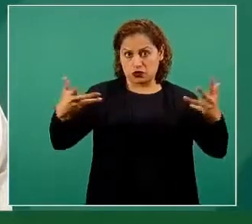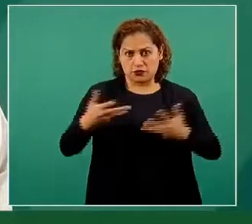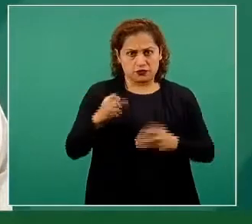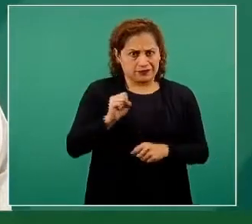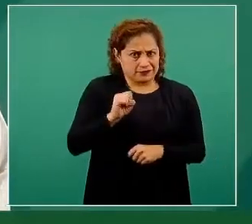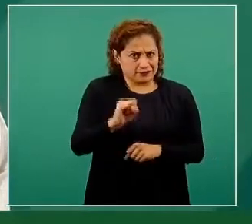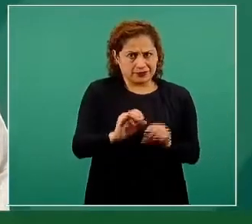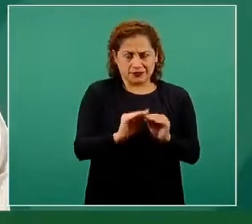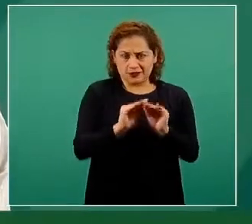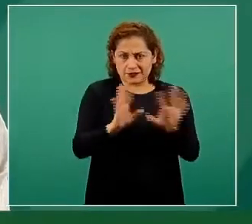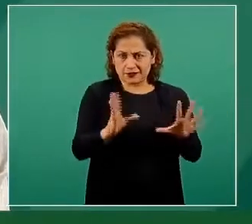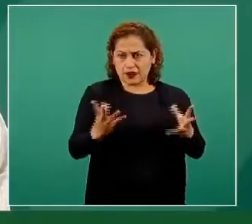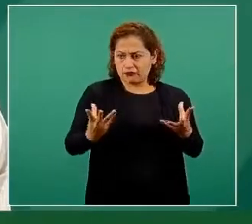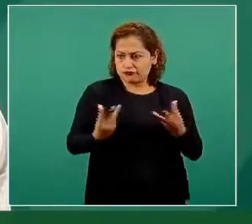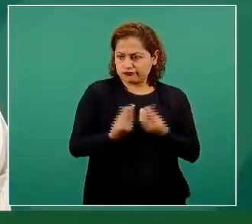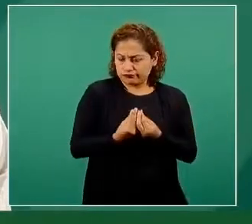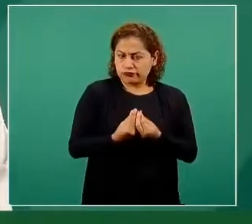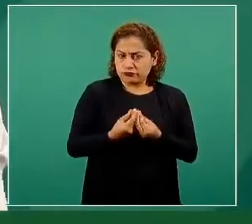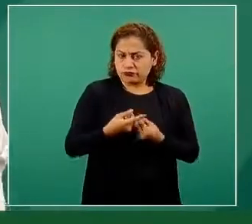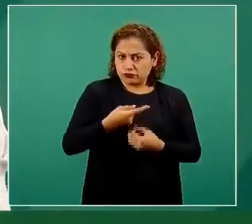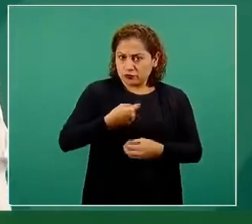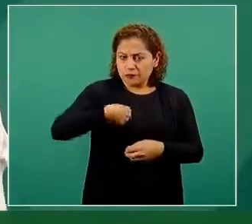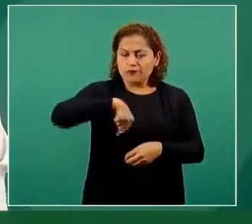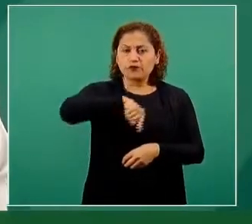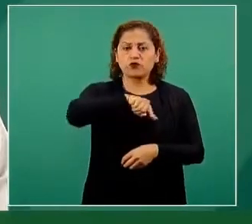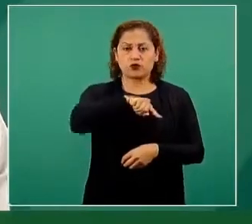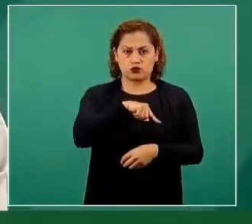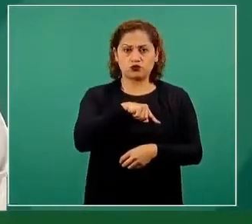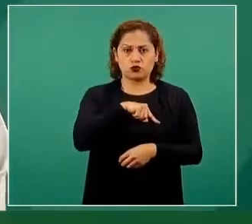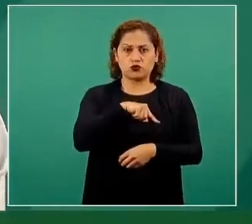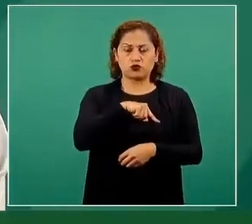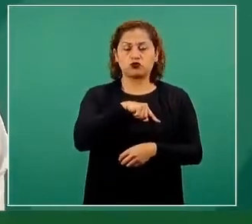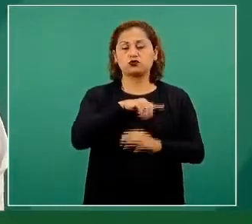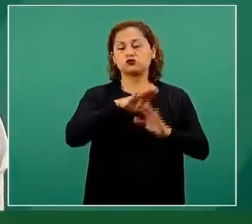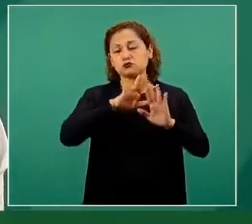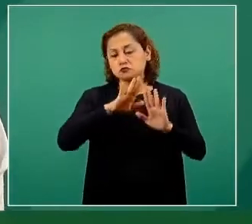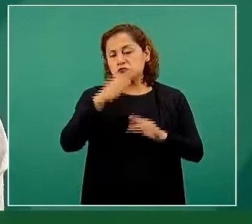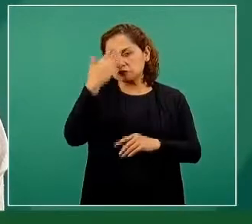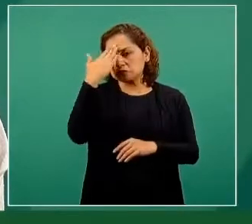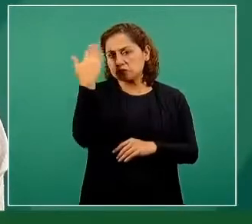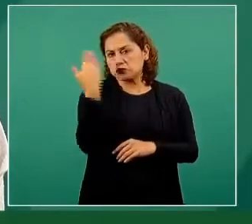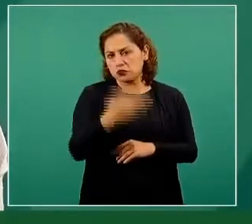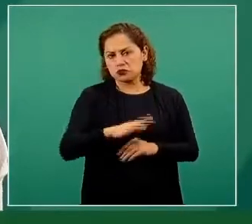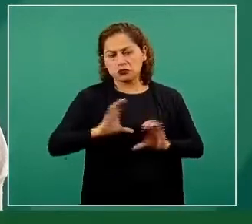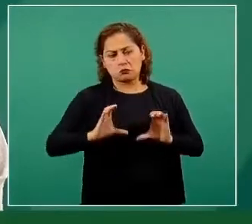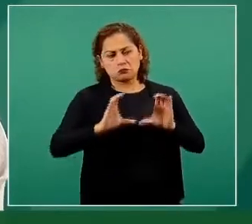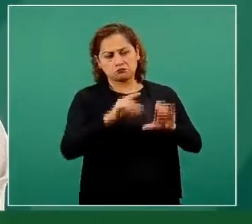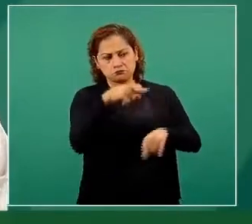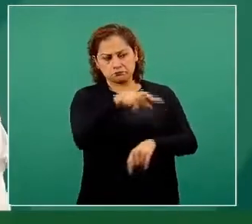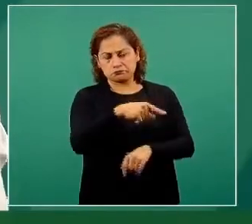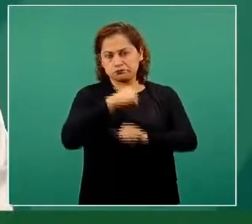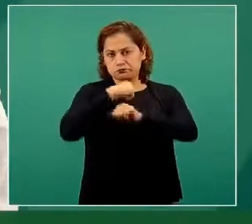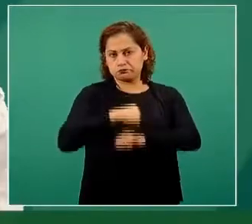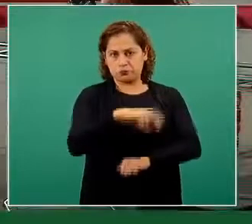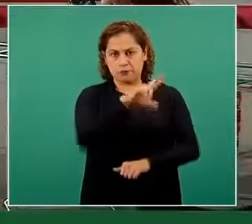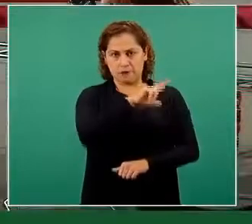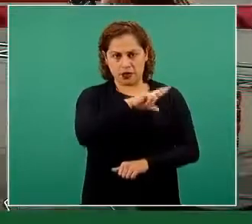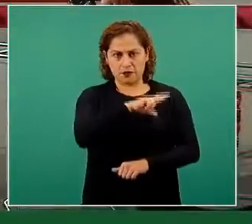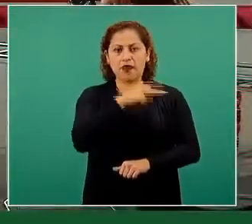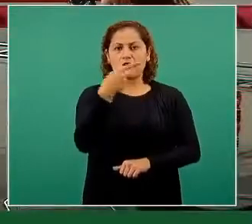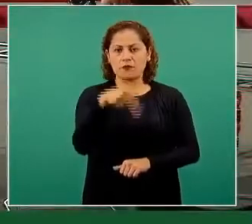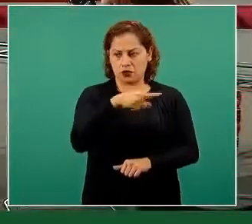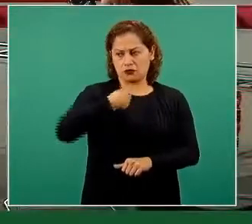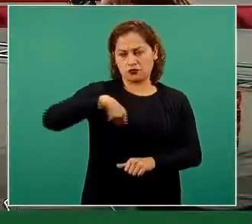de interés público del Estado, aun cuando sea un proyecto concretamente en manos privadas. Y obviamente es un proyecto